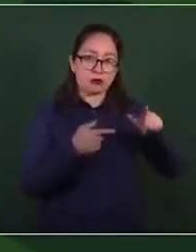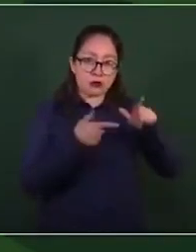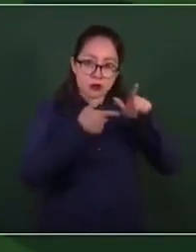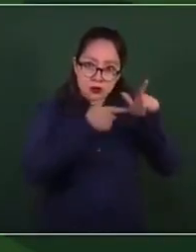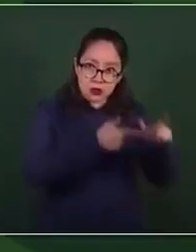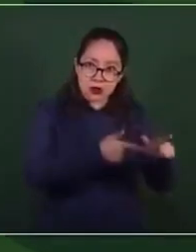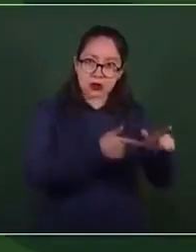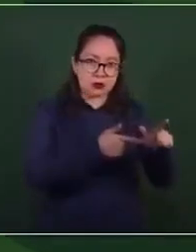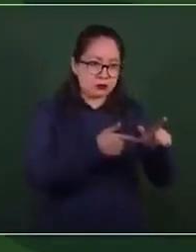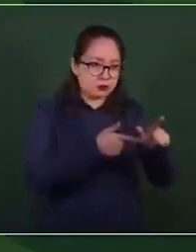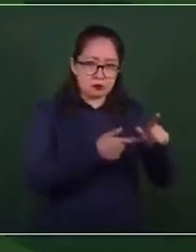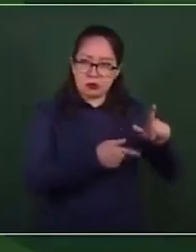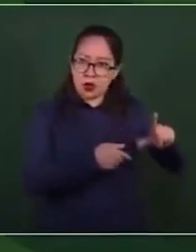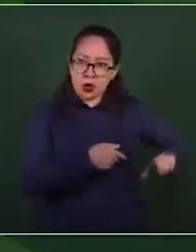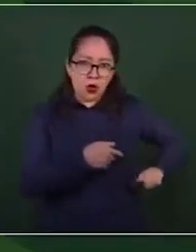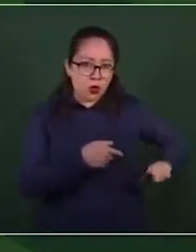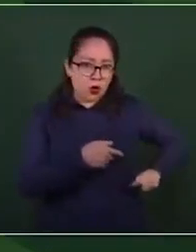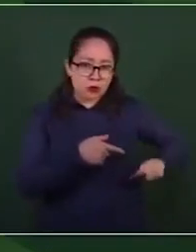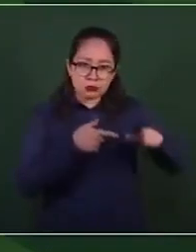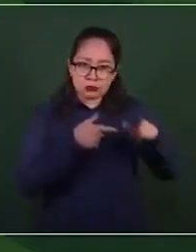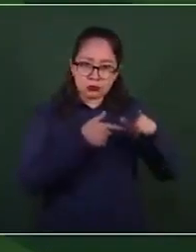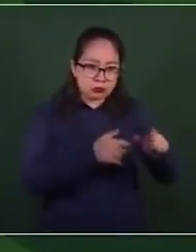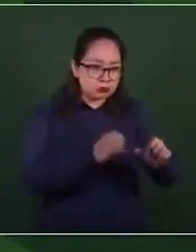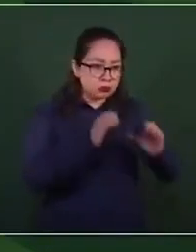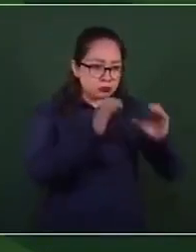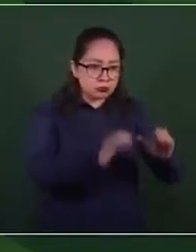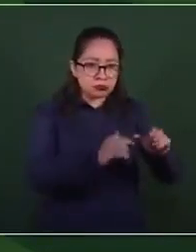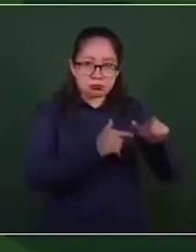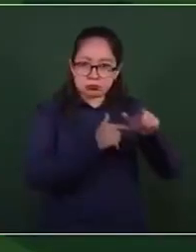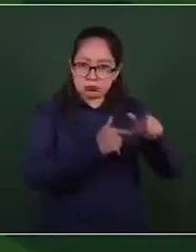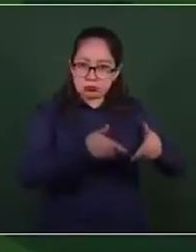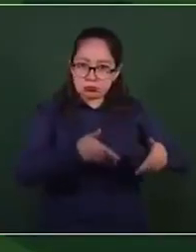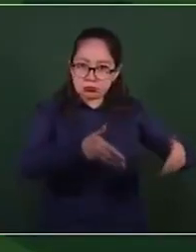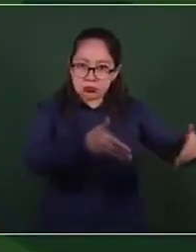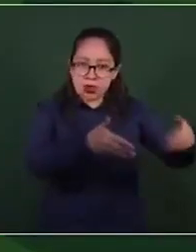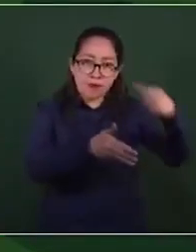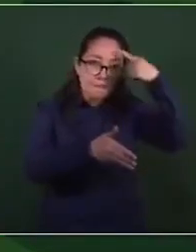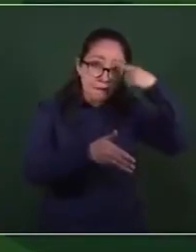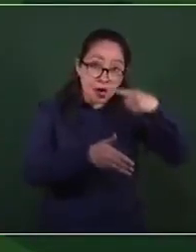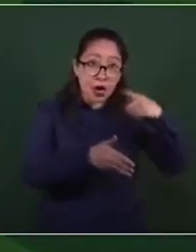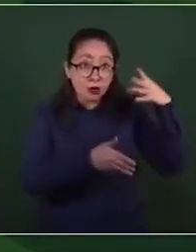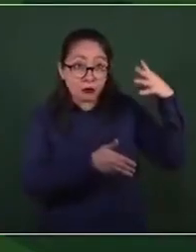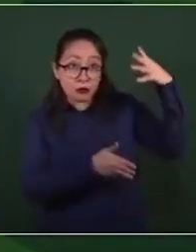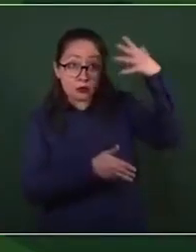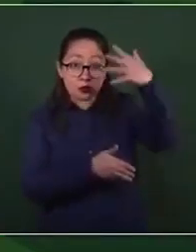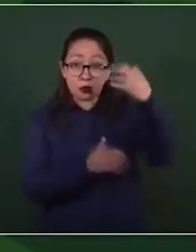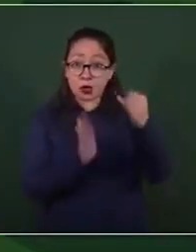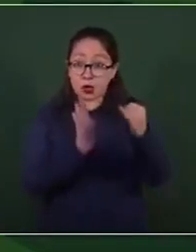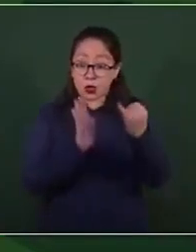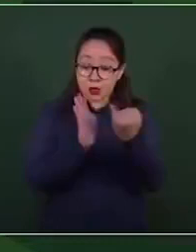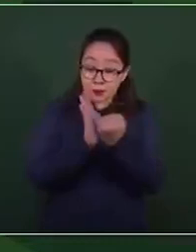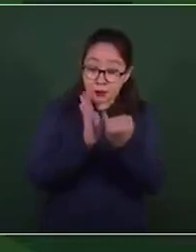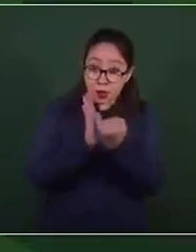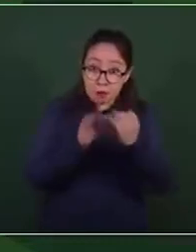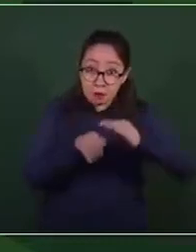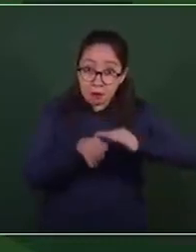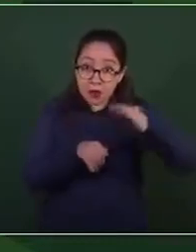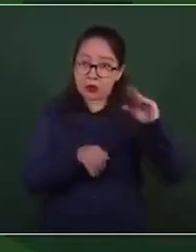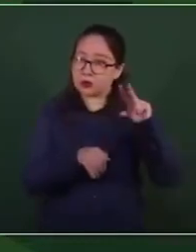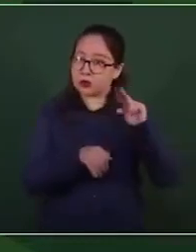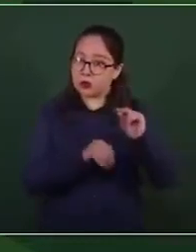haya aumentos de impuestos, que no haya aumentos